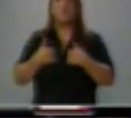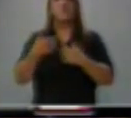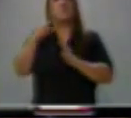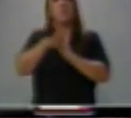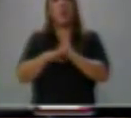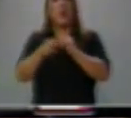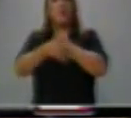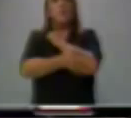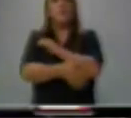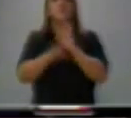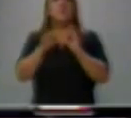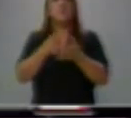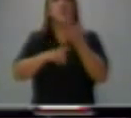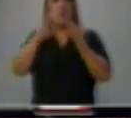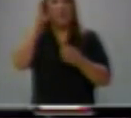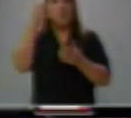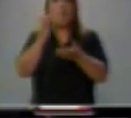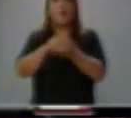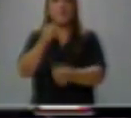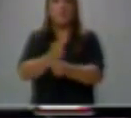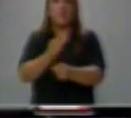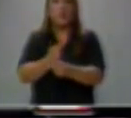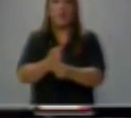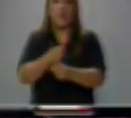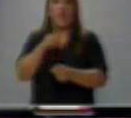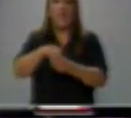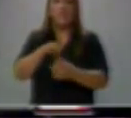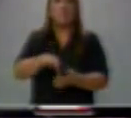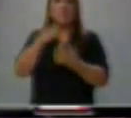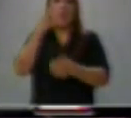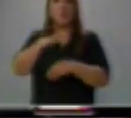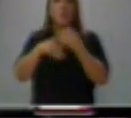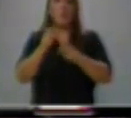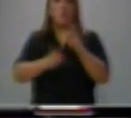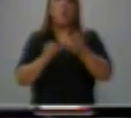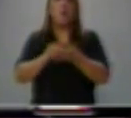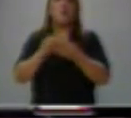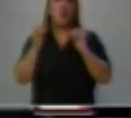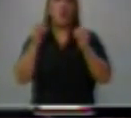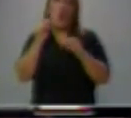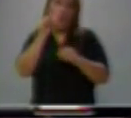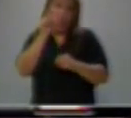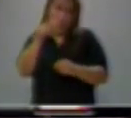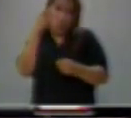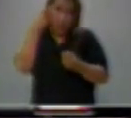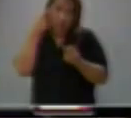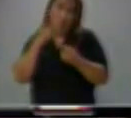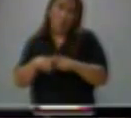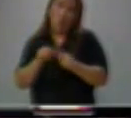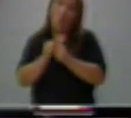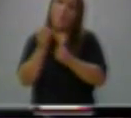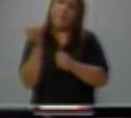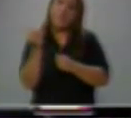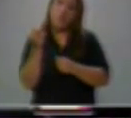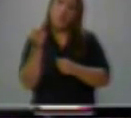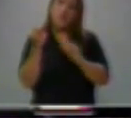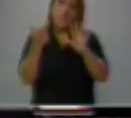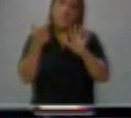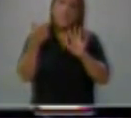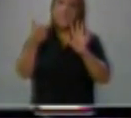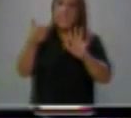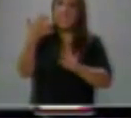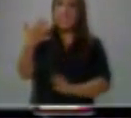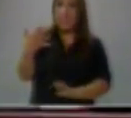la pobreza al mismo tiempo que crearemos empleos, particularmente para los más jóvenes. ¿Usted concuerda con Pensión 65 y con estas propuestas?